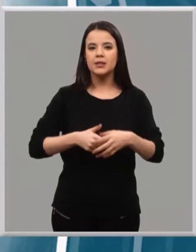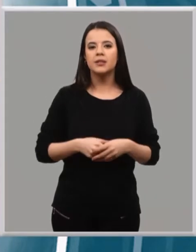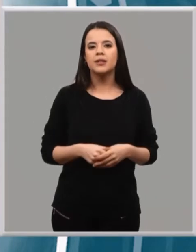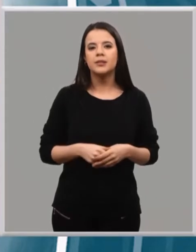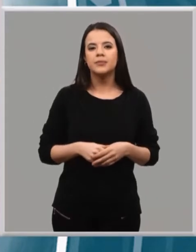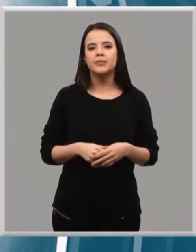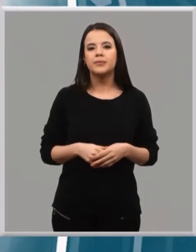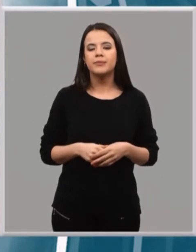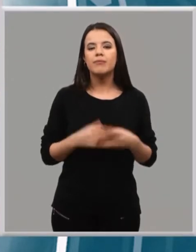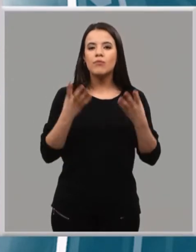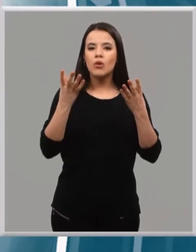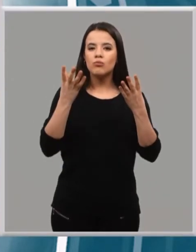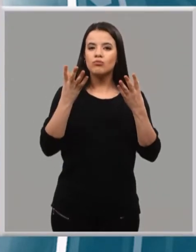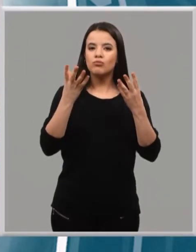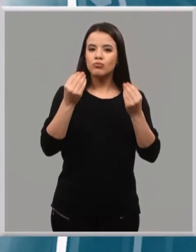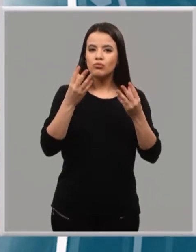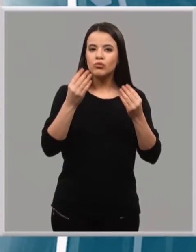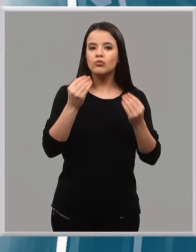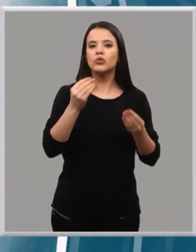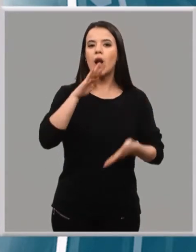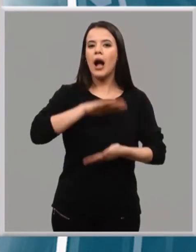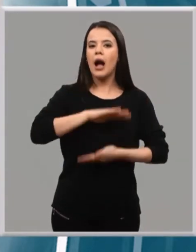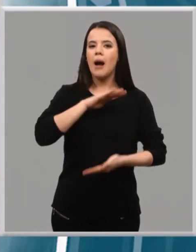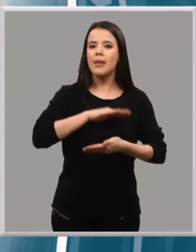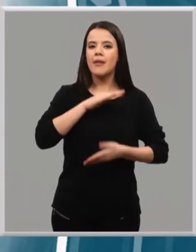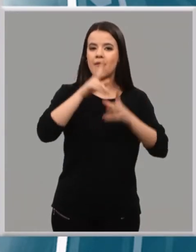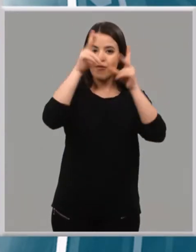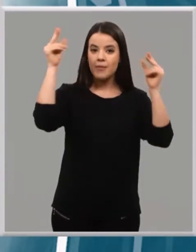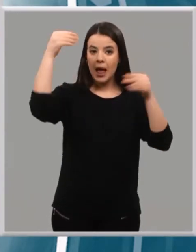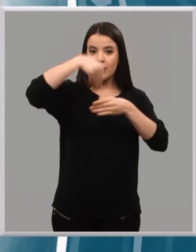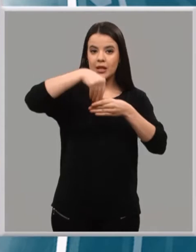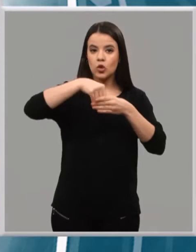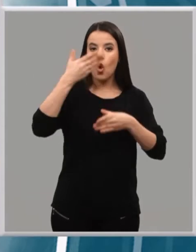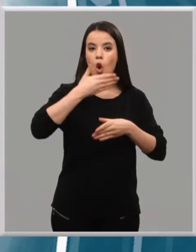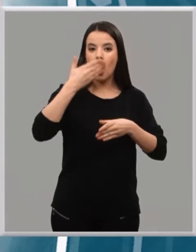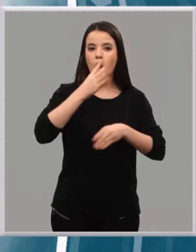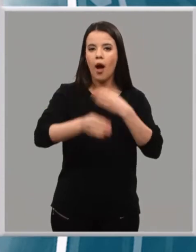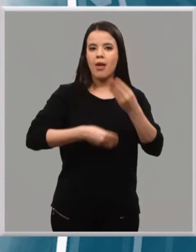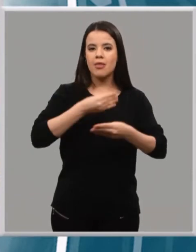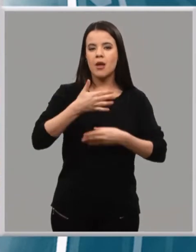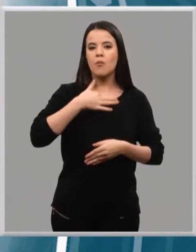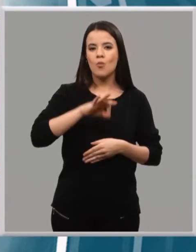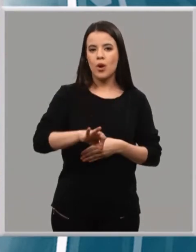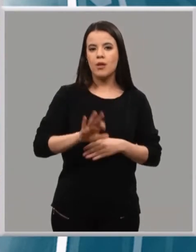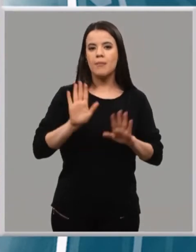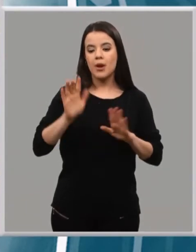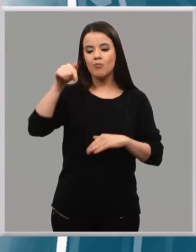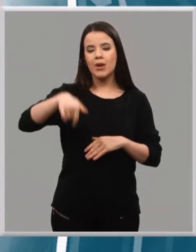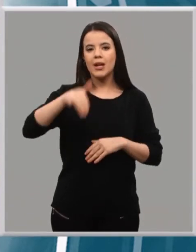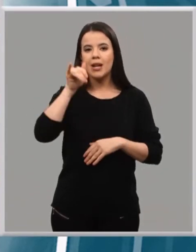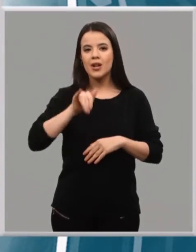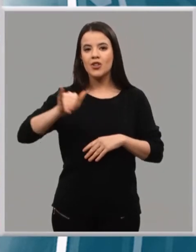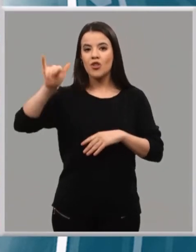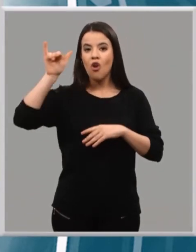173. Son muchas las competencias que una enfermera puede desarrollar en los centros escolares. Sin embargo, en La Rioja, esta figura